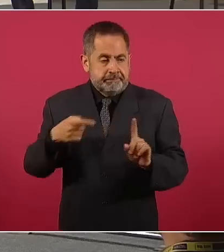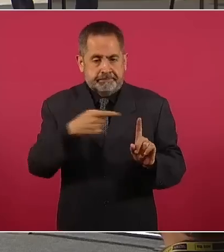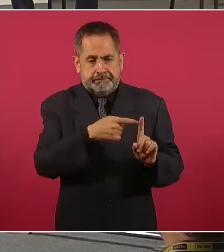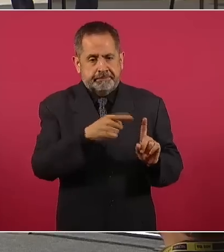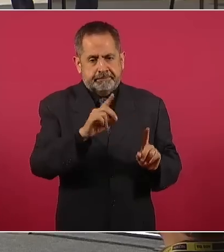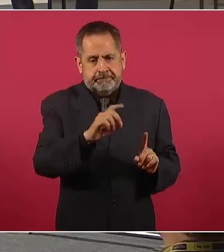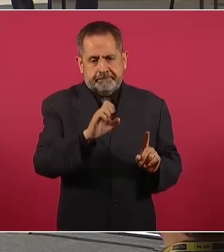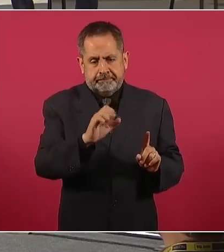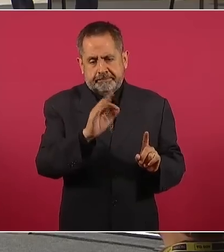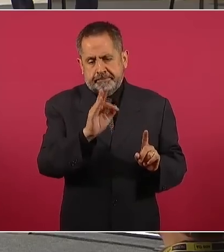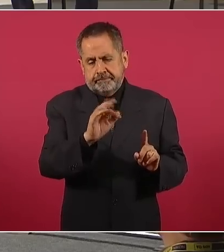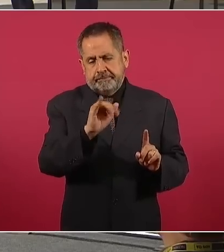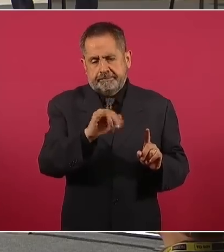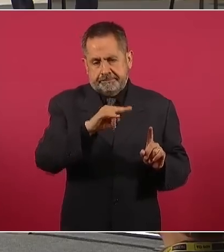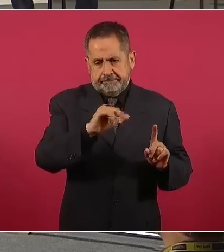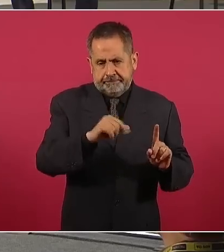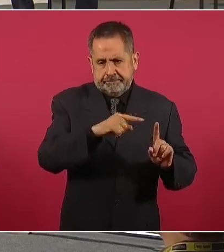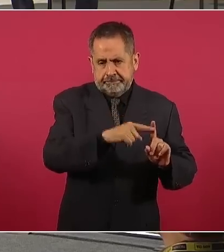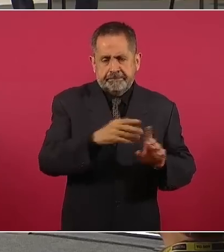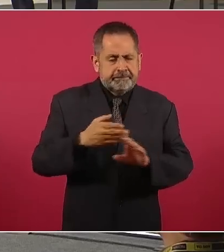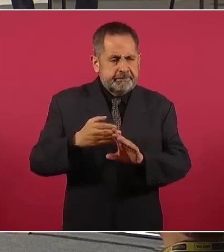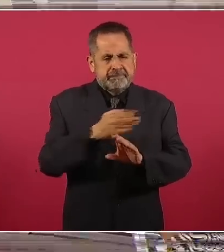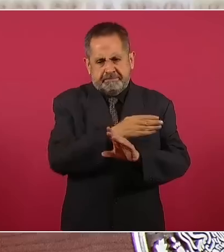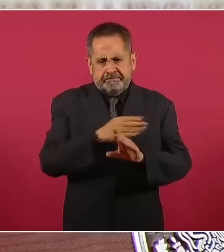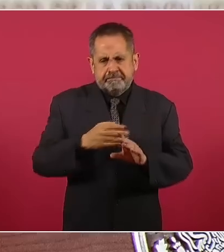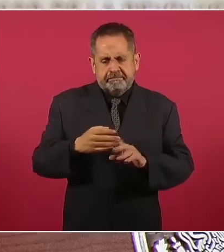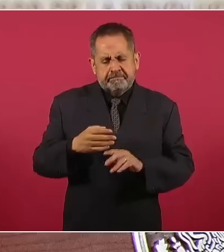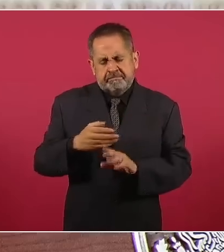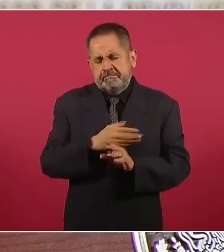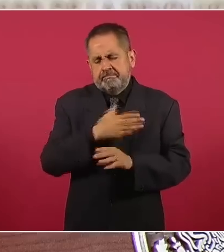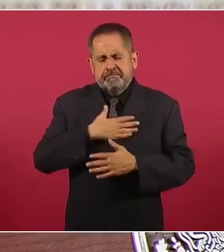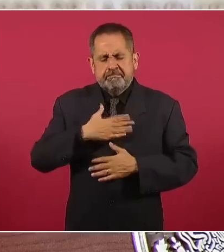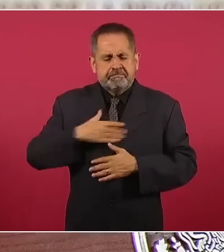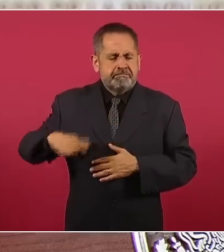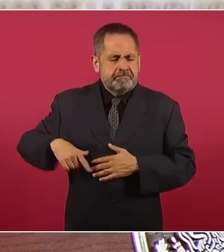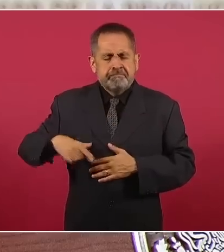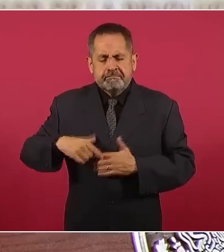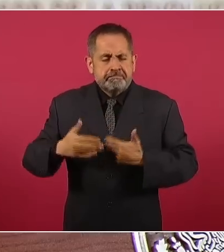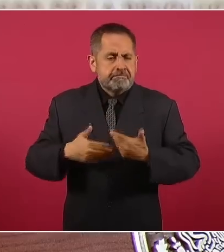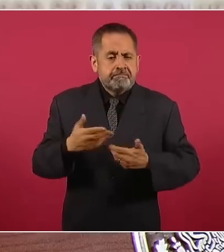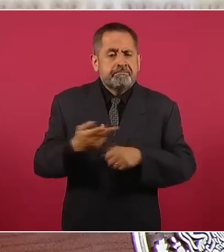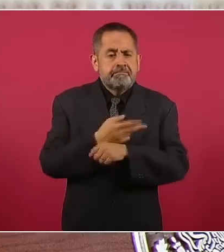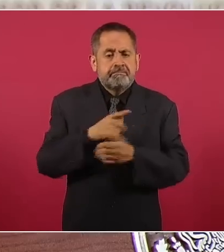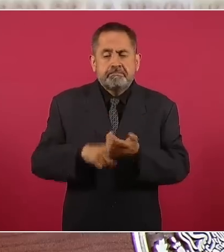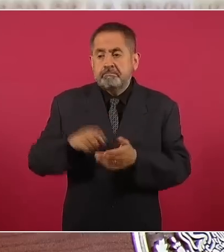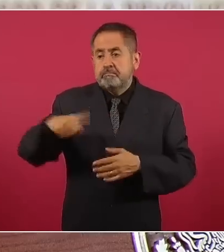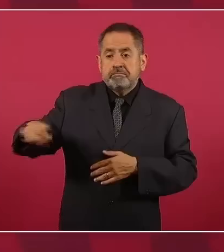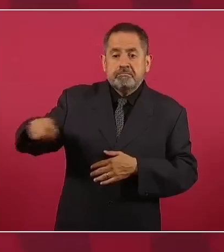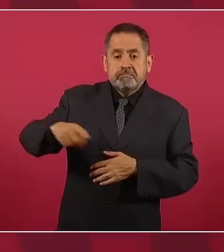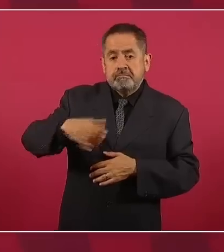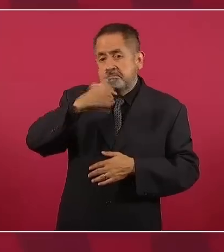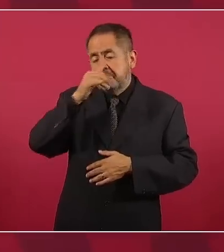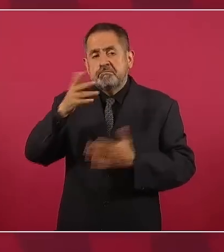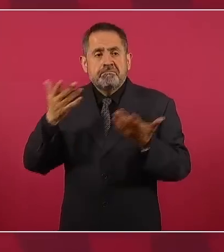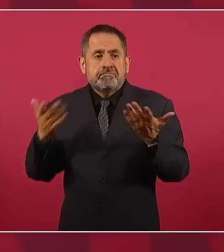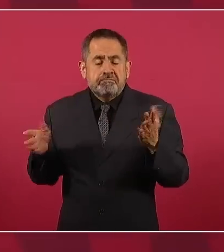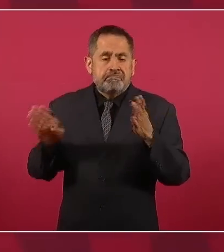maestra y desde antes, desde que estamos en el gobierno, no han habido paros.